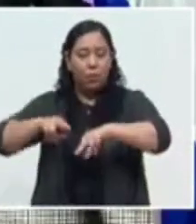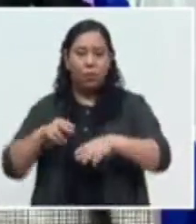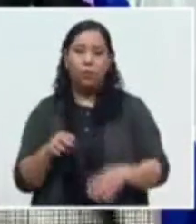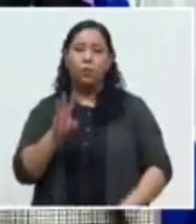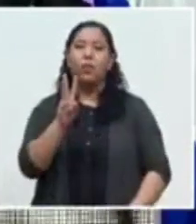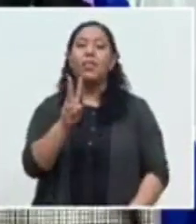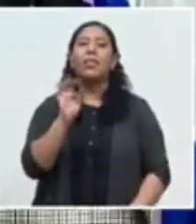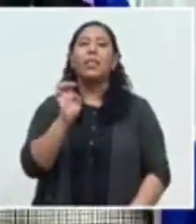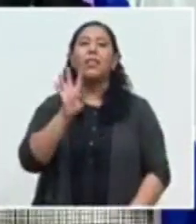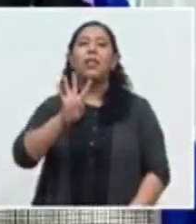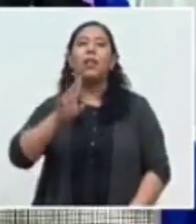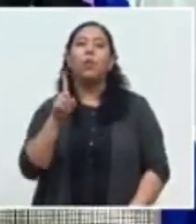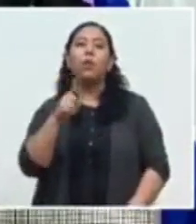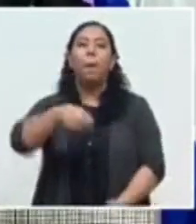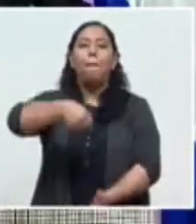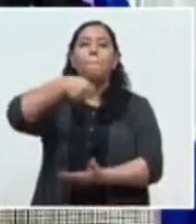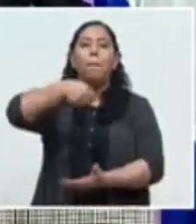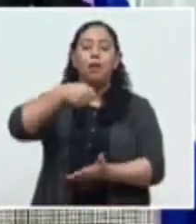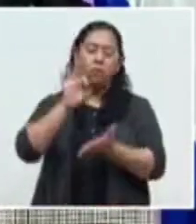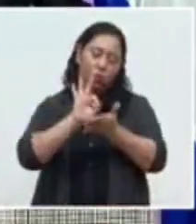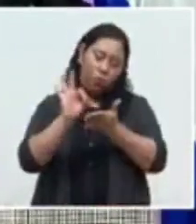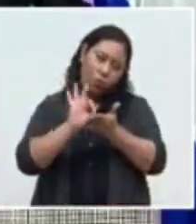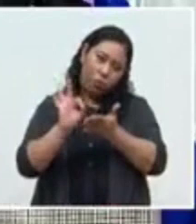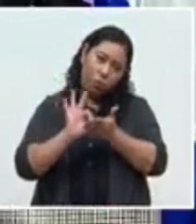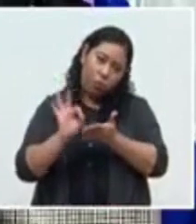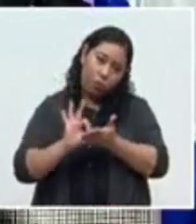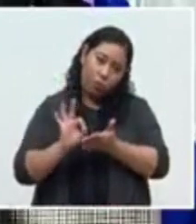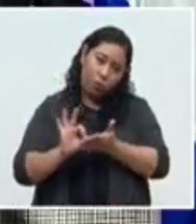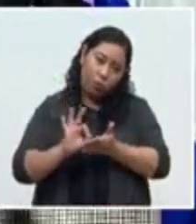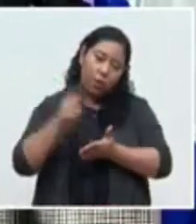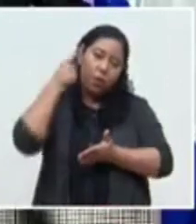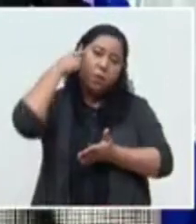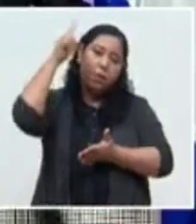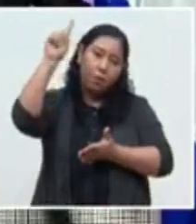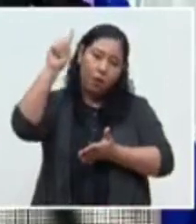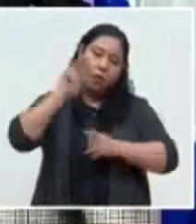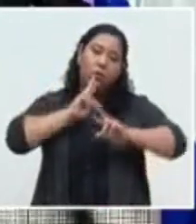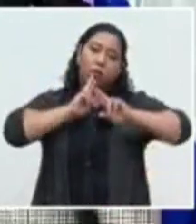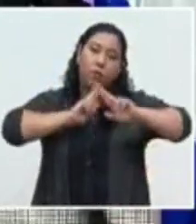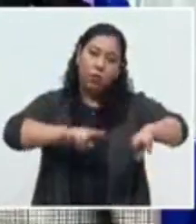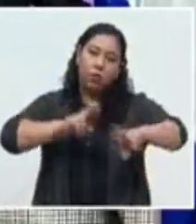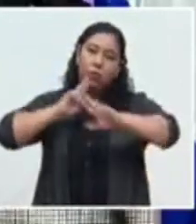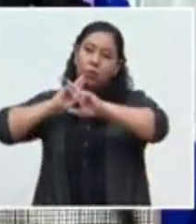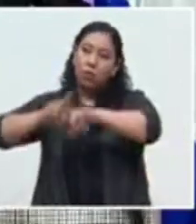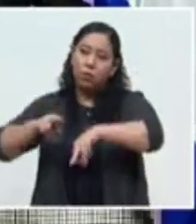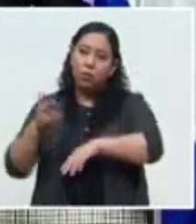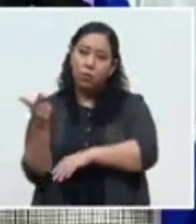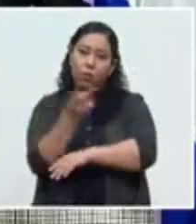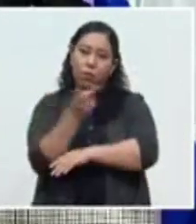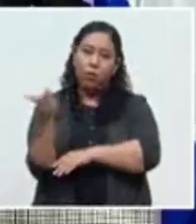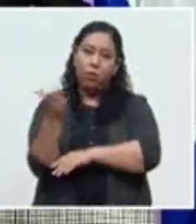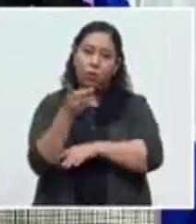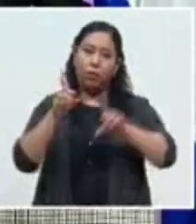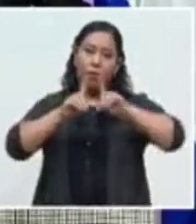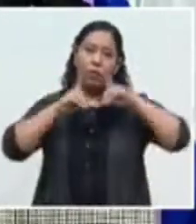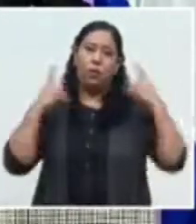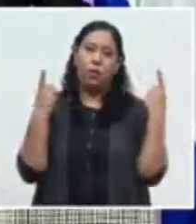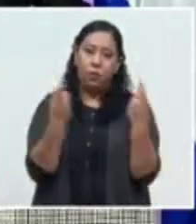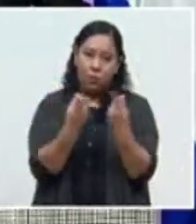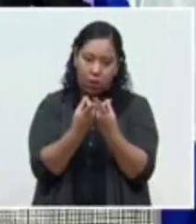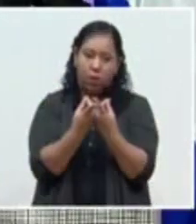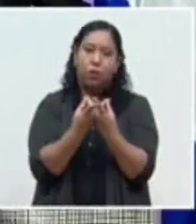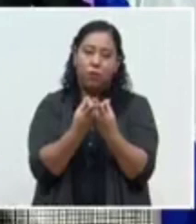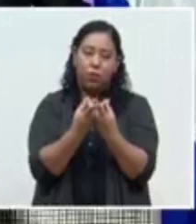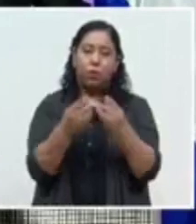641 maletas electorales para complementar la integración en ambos departamentos y hacer la remisión